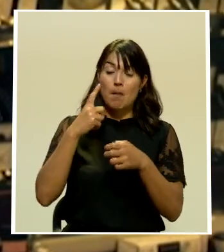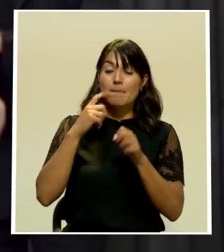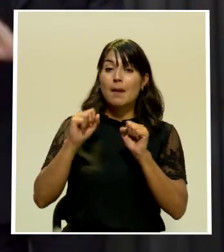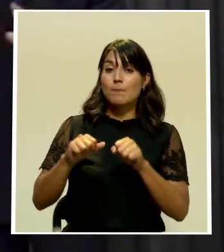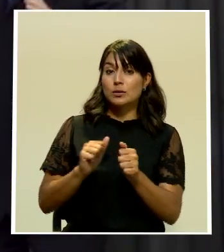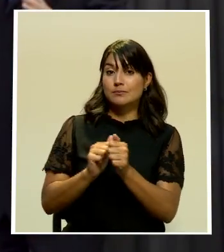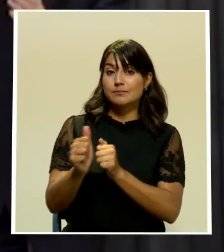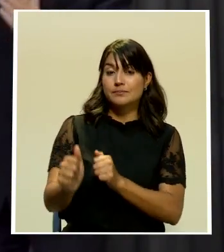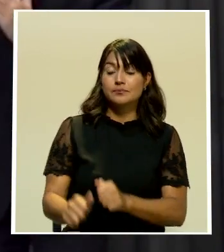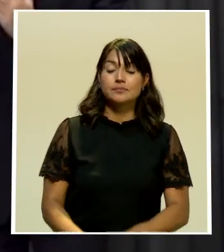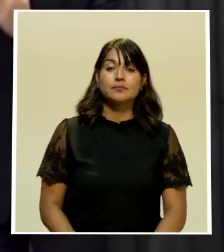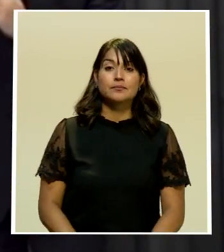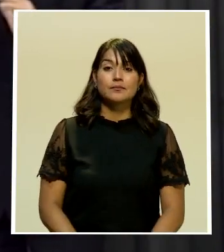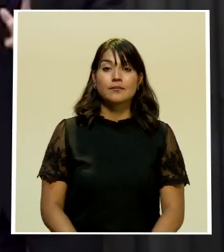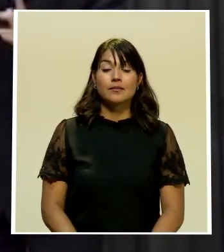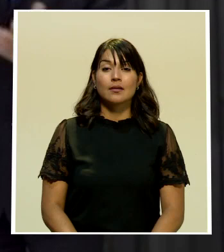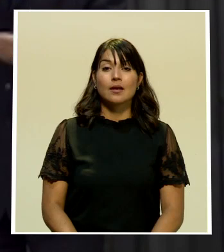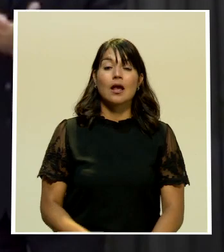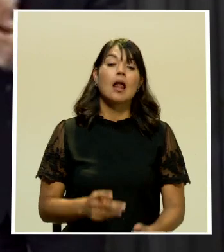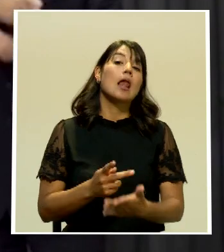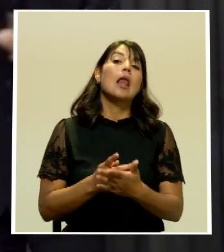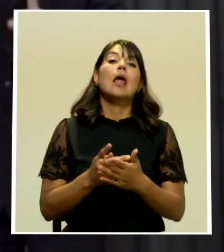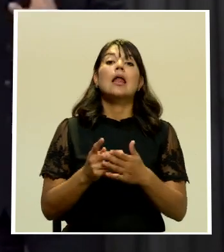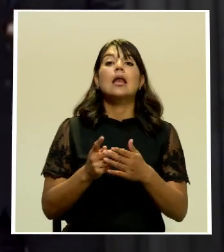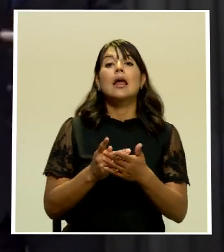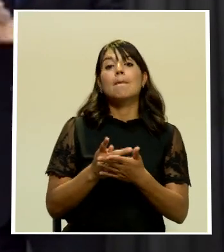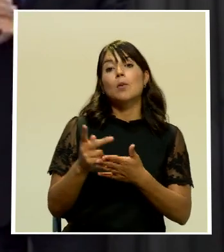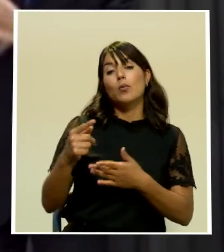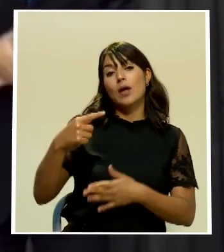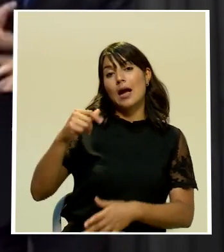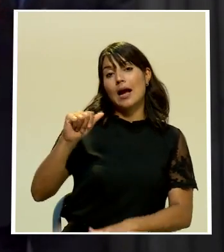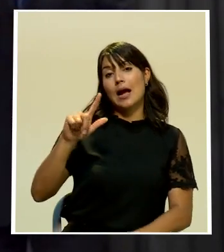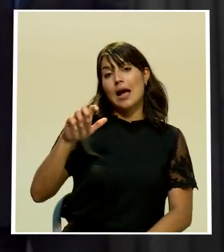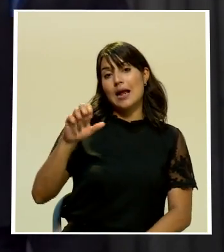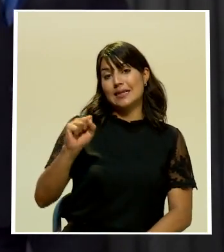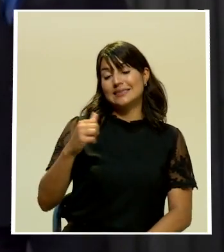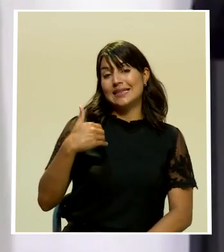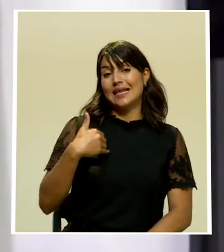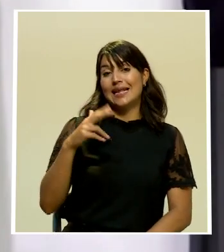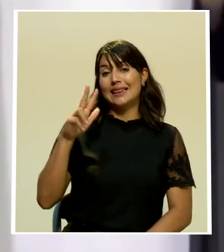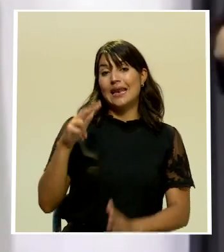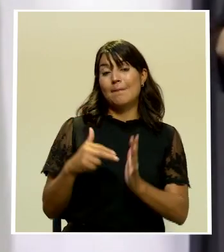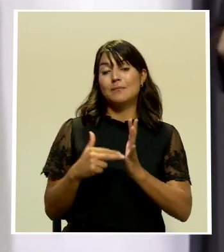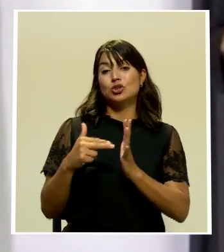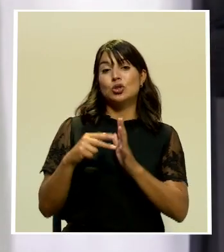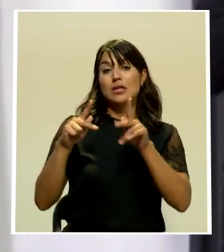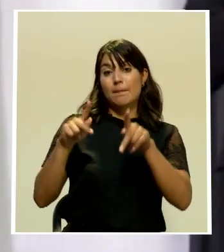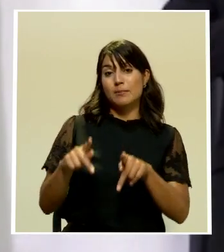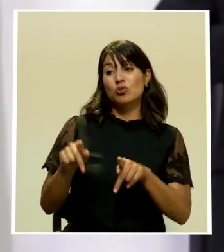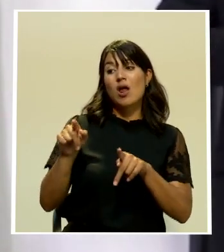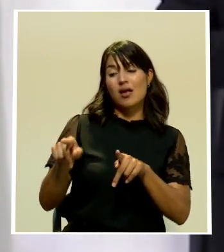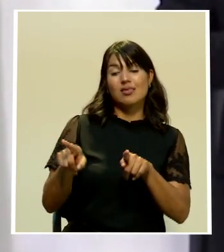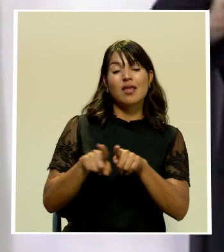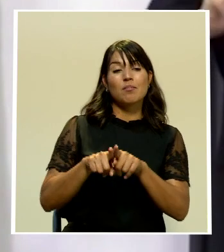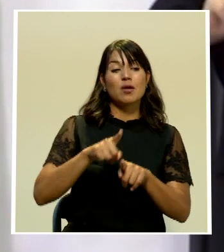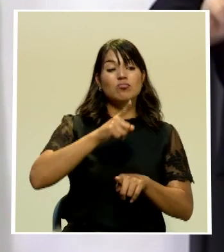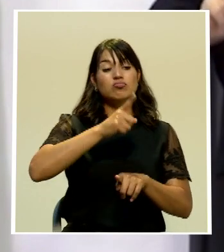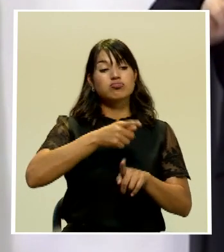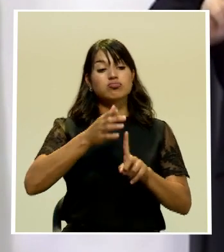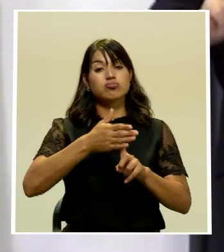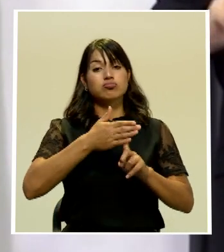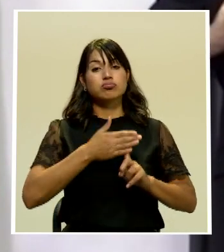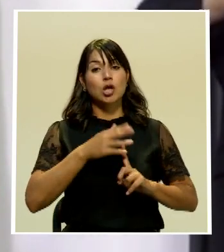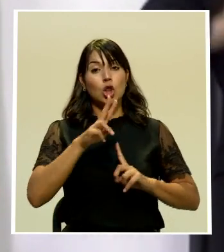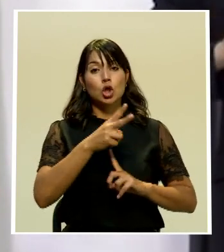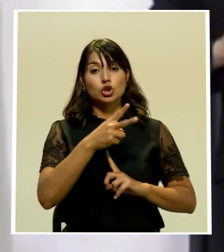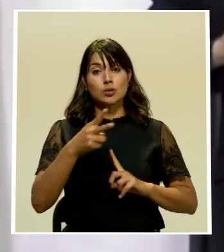adelante en tanto la provincia británica de Gales con tres millones de habitantes se someterá a un confinamiento de dos semanas a